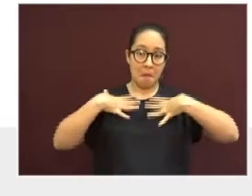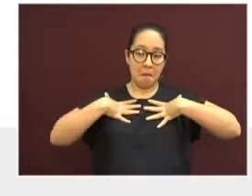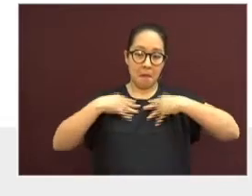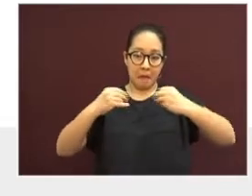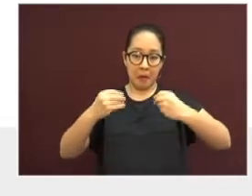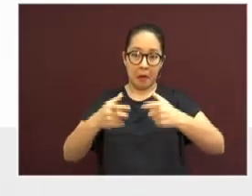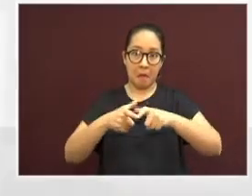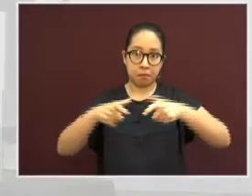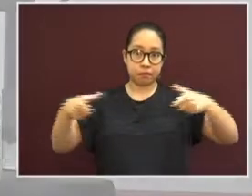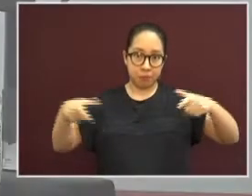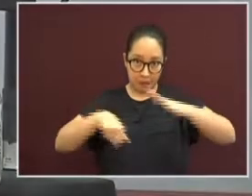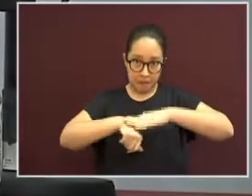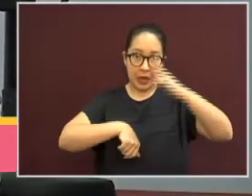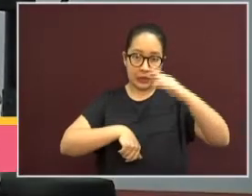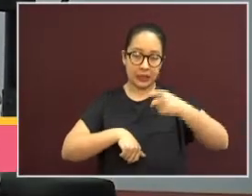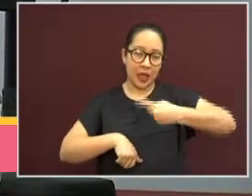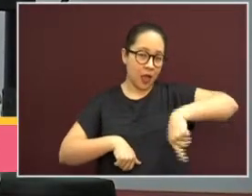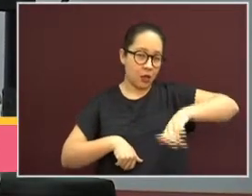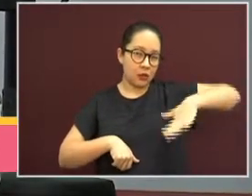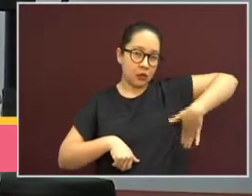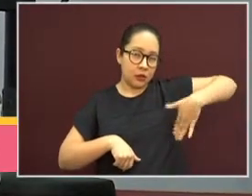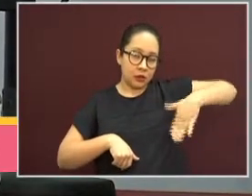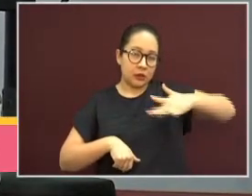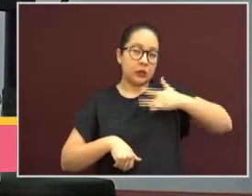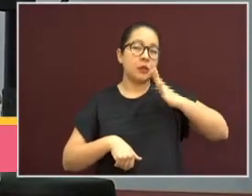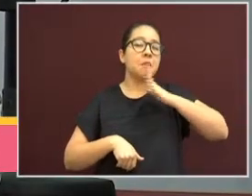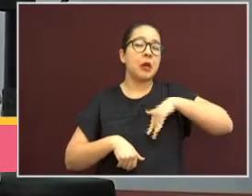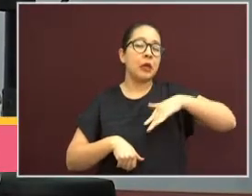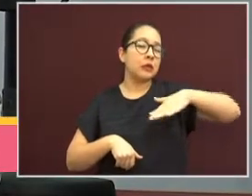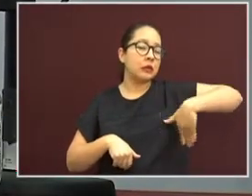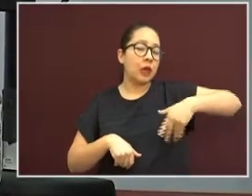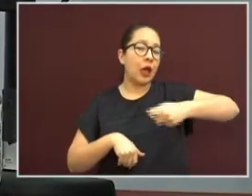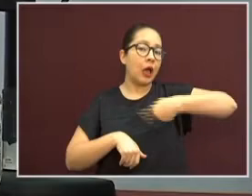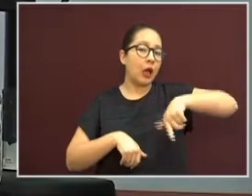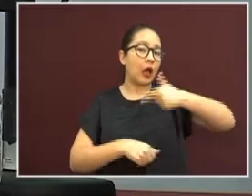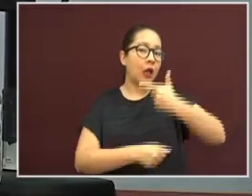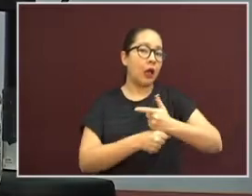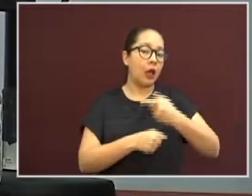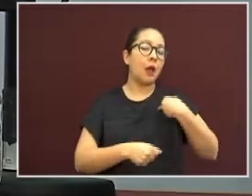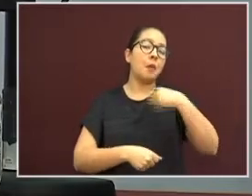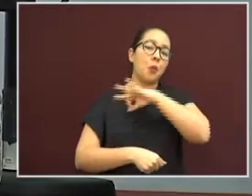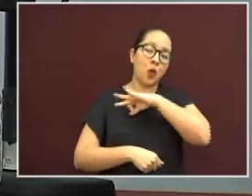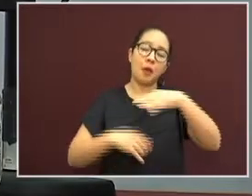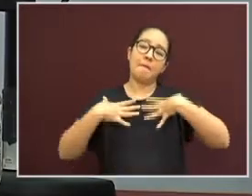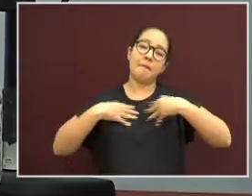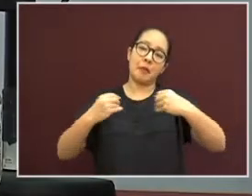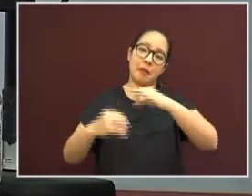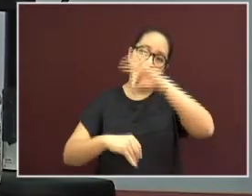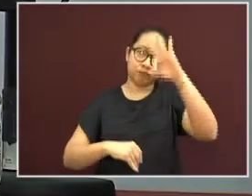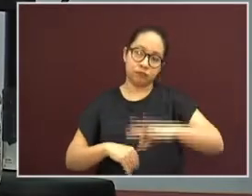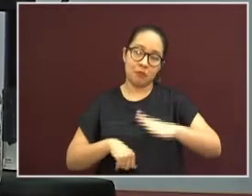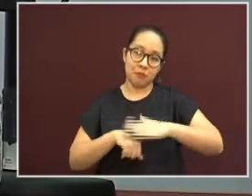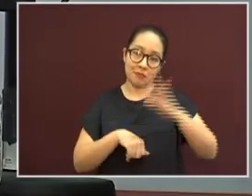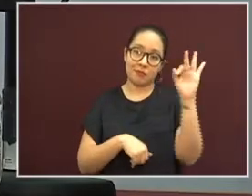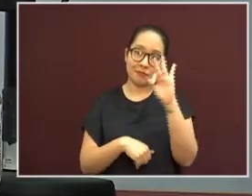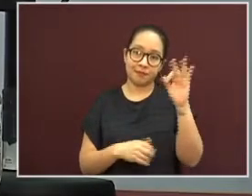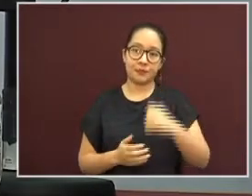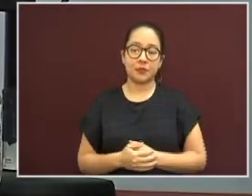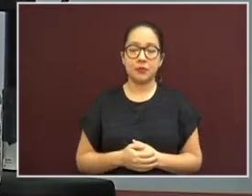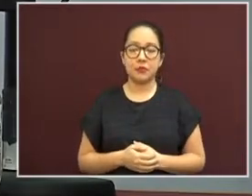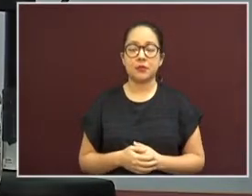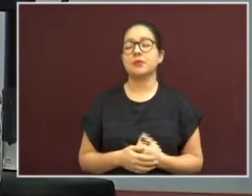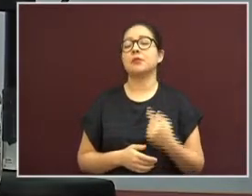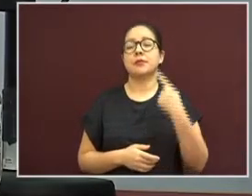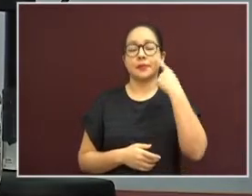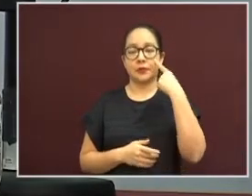personas. Son los pacientes más recientes y con mayor potencial para continuar la transmisión de la enfermedad. Les muestro